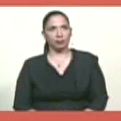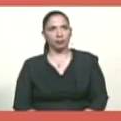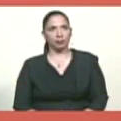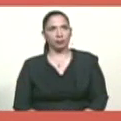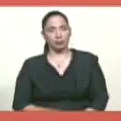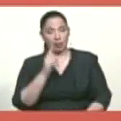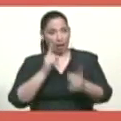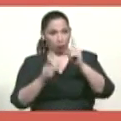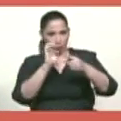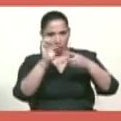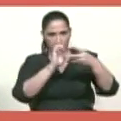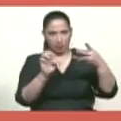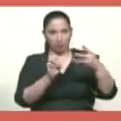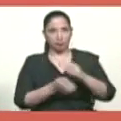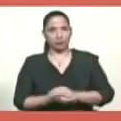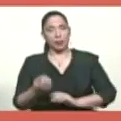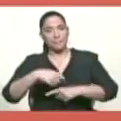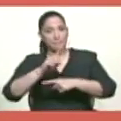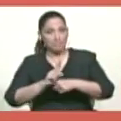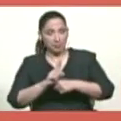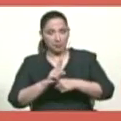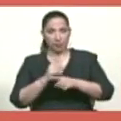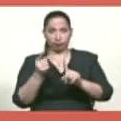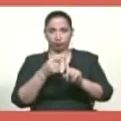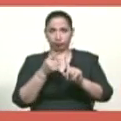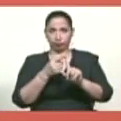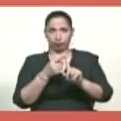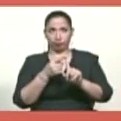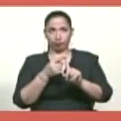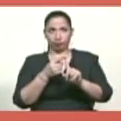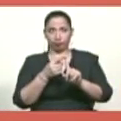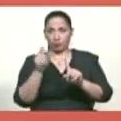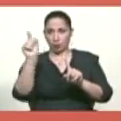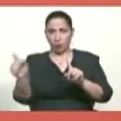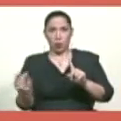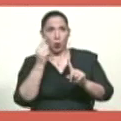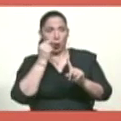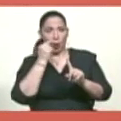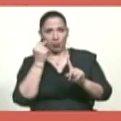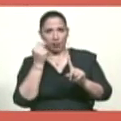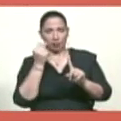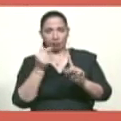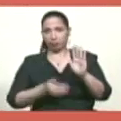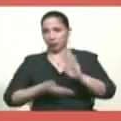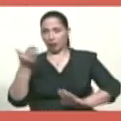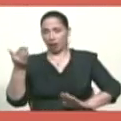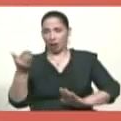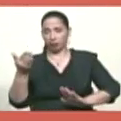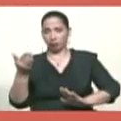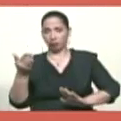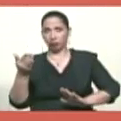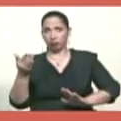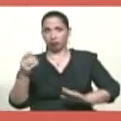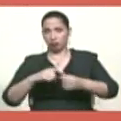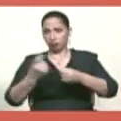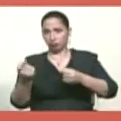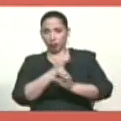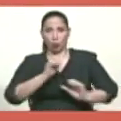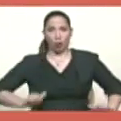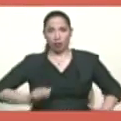Algunos elementos. En primer lugar, García Palomo se va de baja de la Guardia Nacional